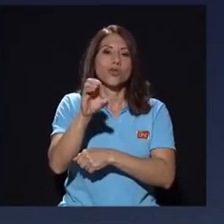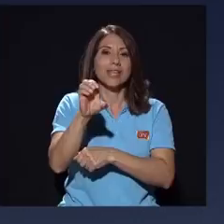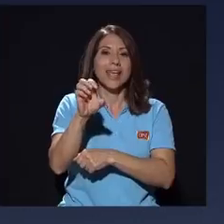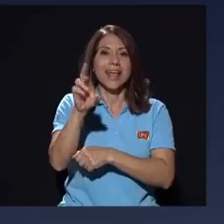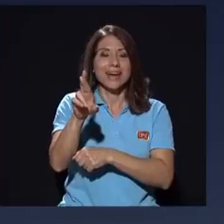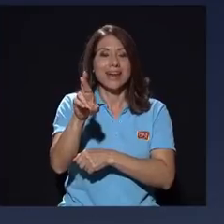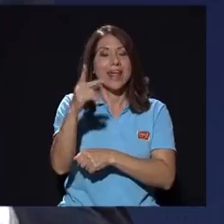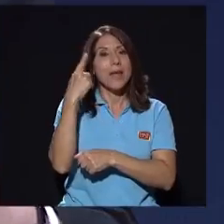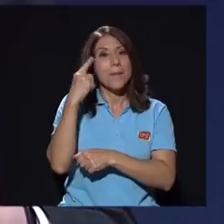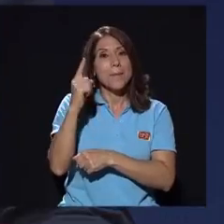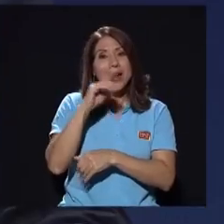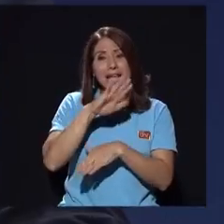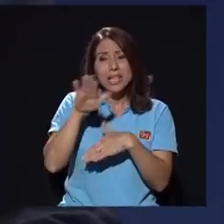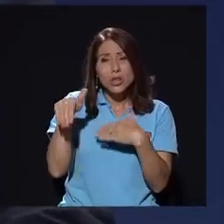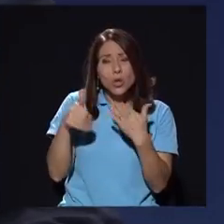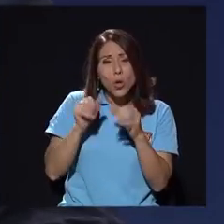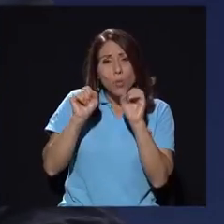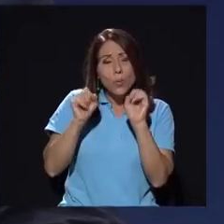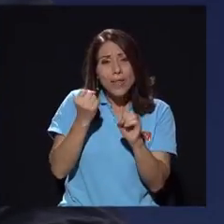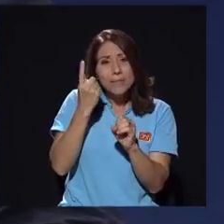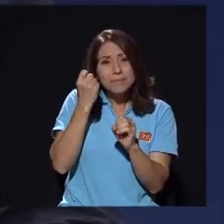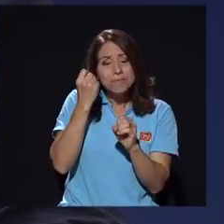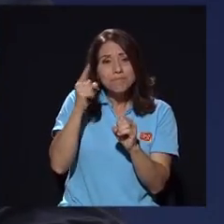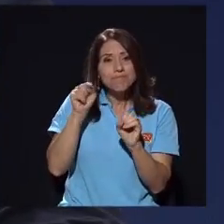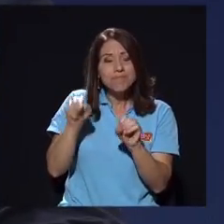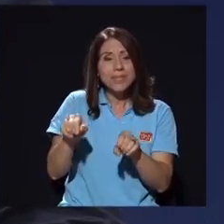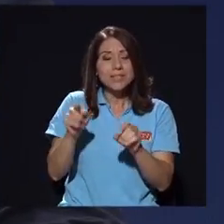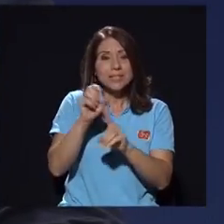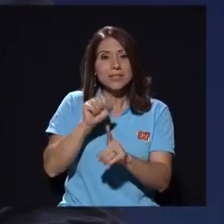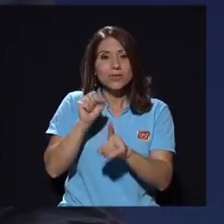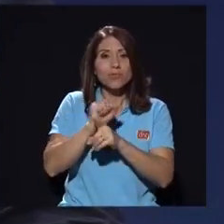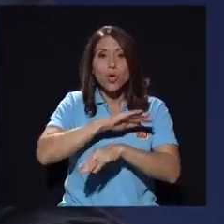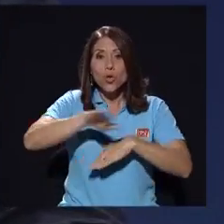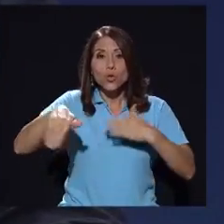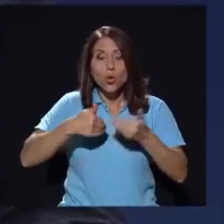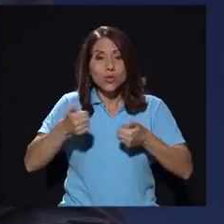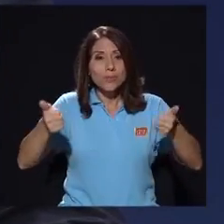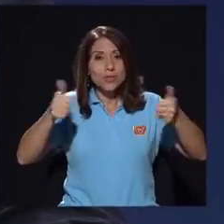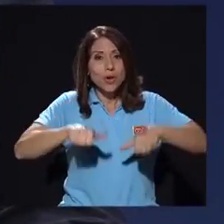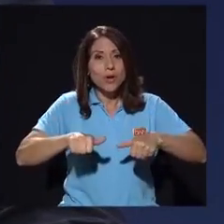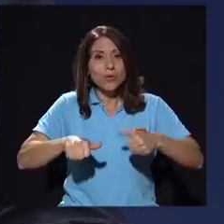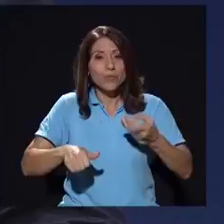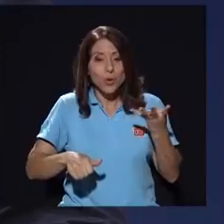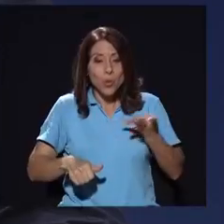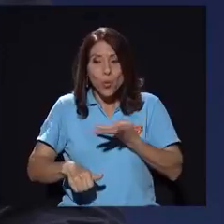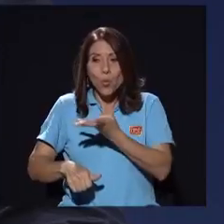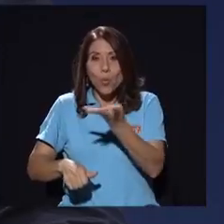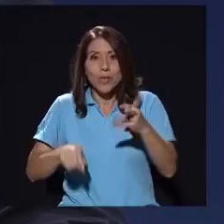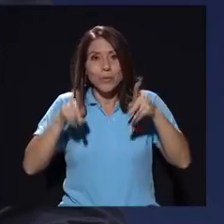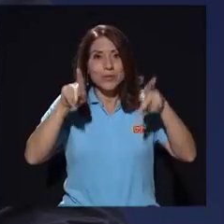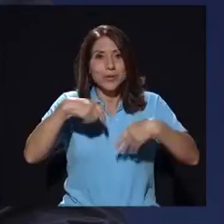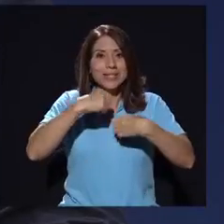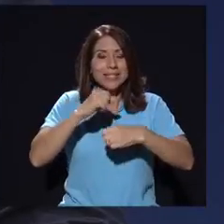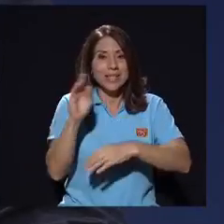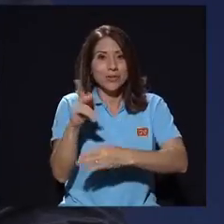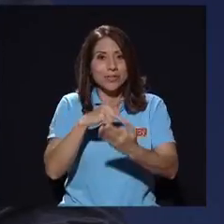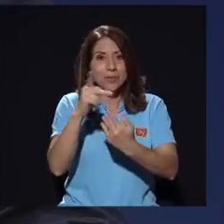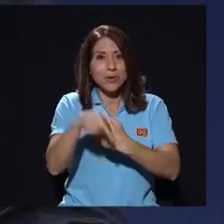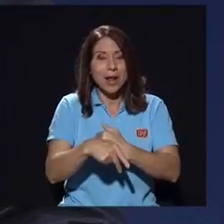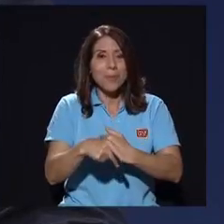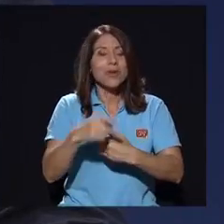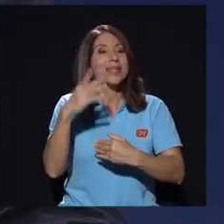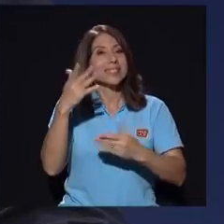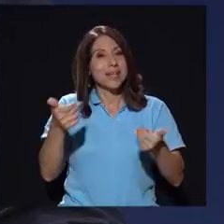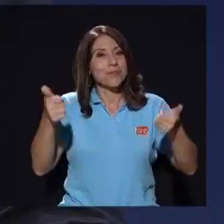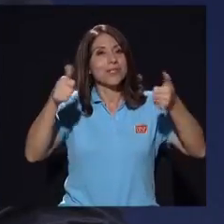desde la curatoría de todas las noticias poder entender ese entramado todos estamos de acuerdo las cuatro personas que estamos hoy haciendo este programa estamos de